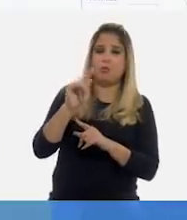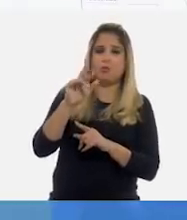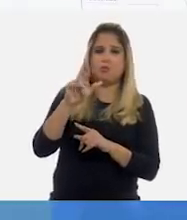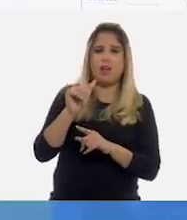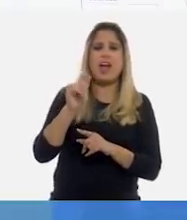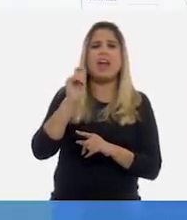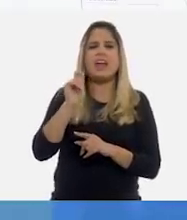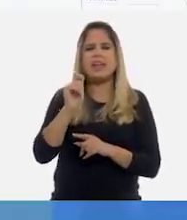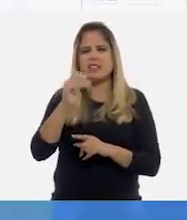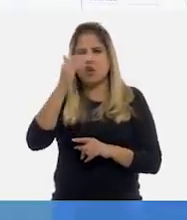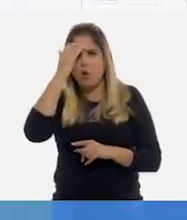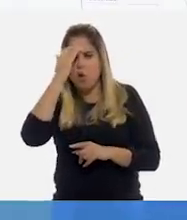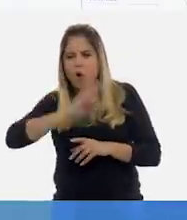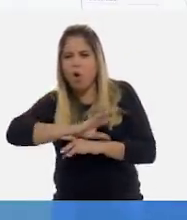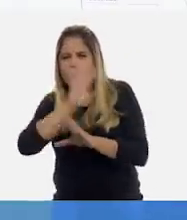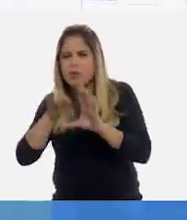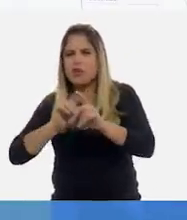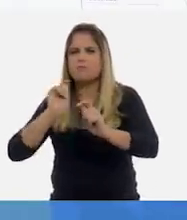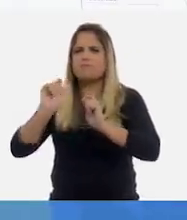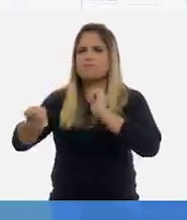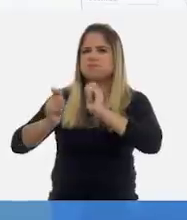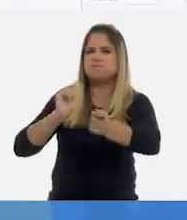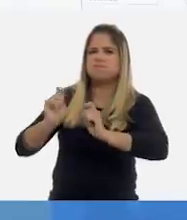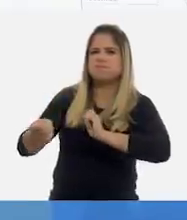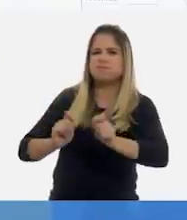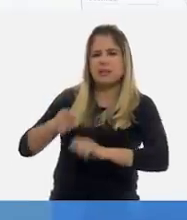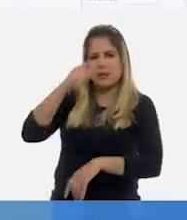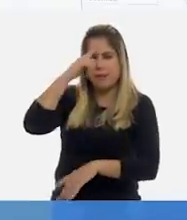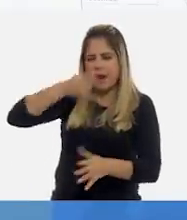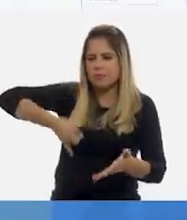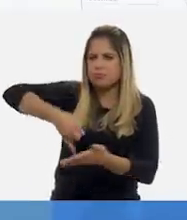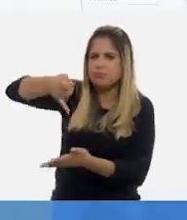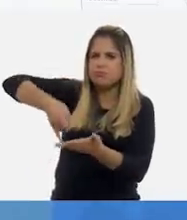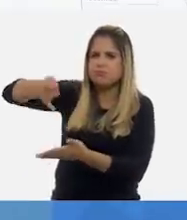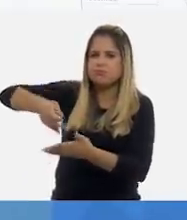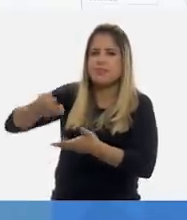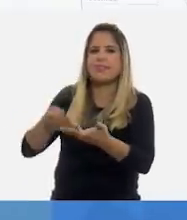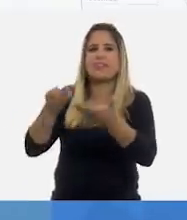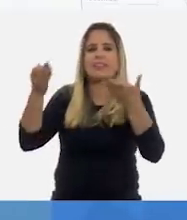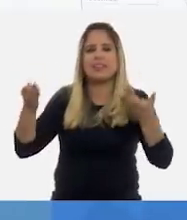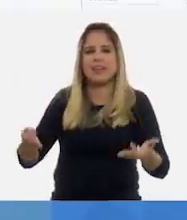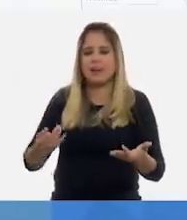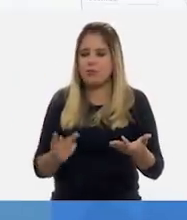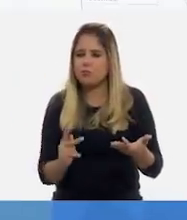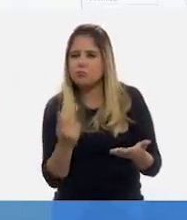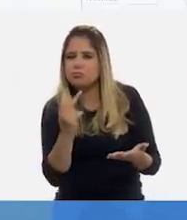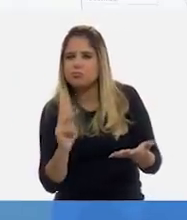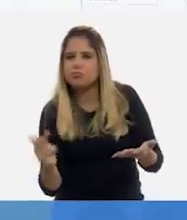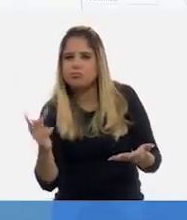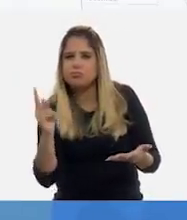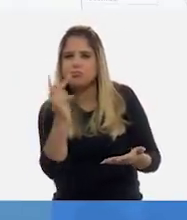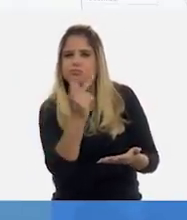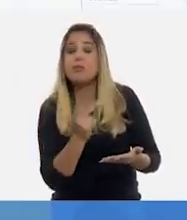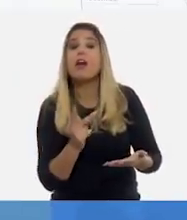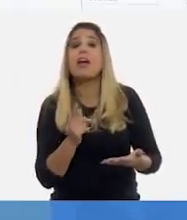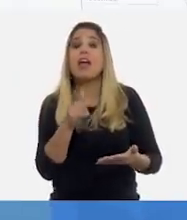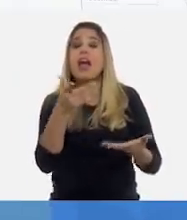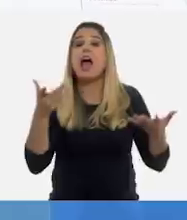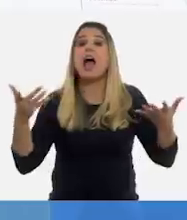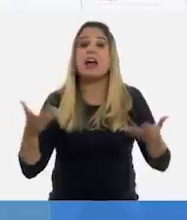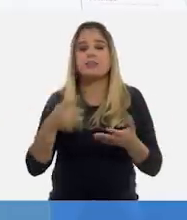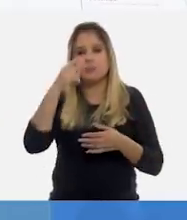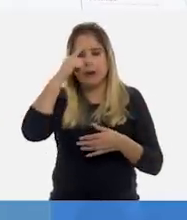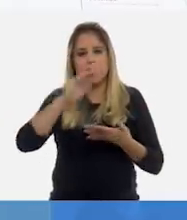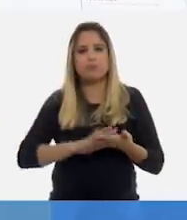técnicas y conocimientos que se emplean para cultivar la tierra. Incluye todas las acciones que